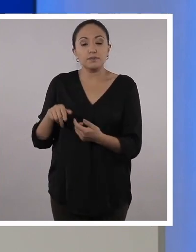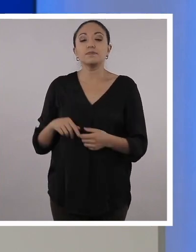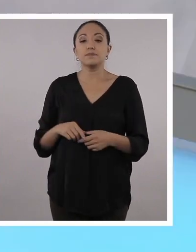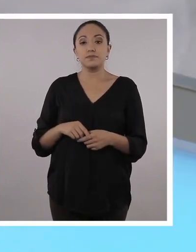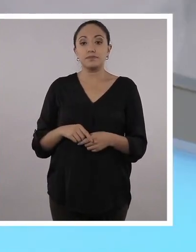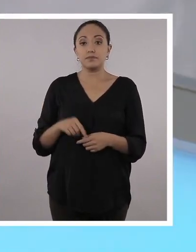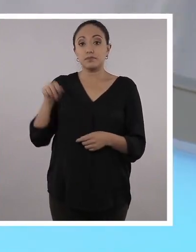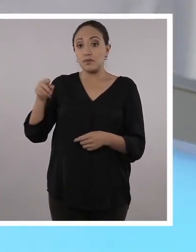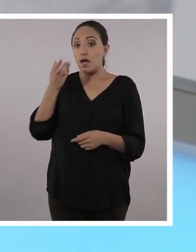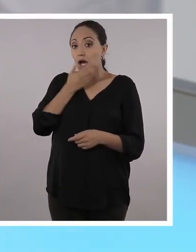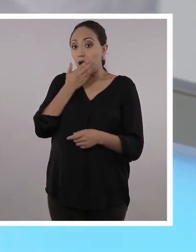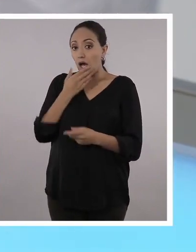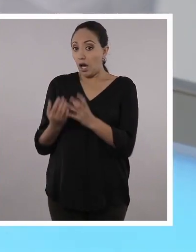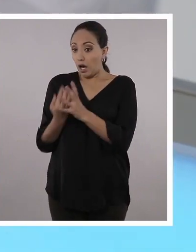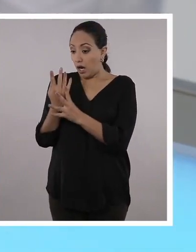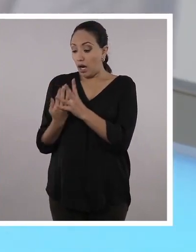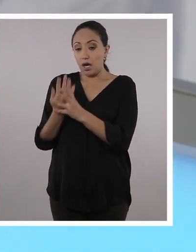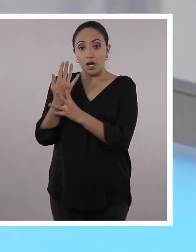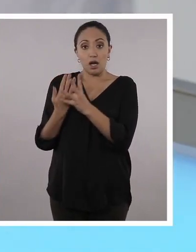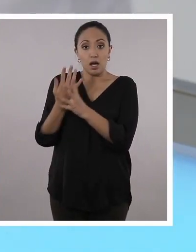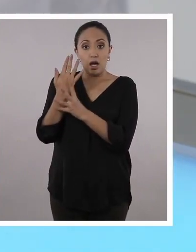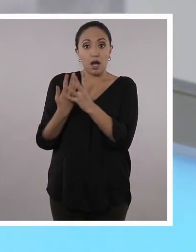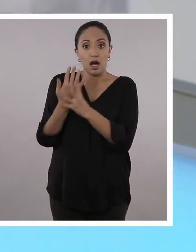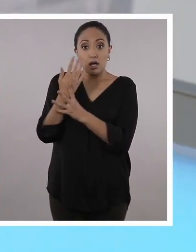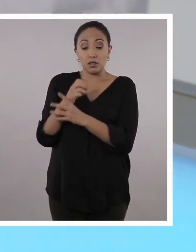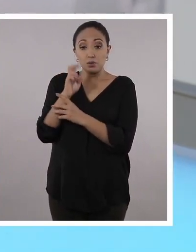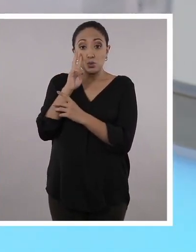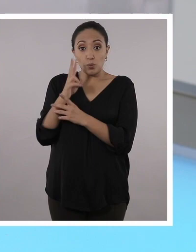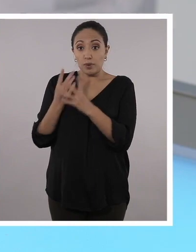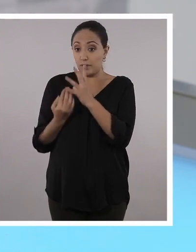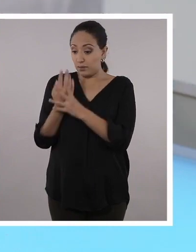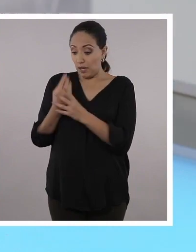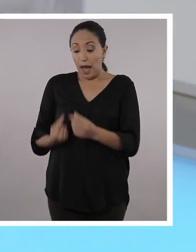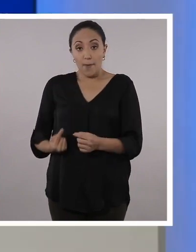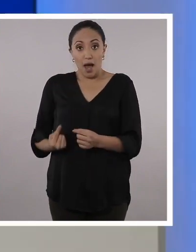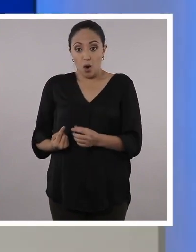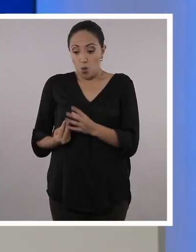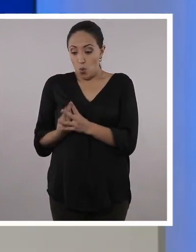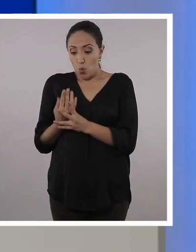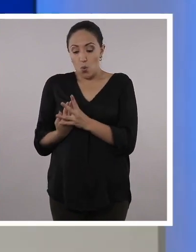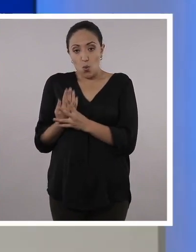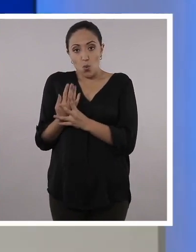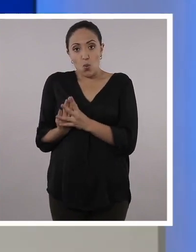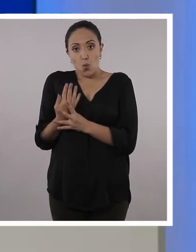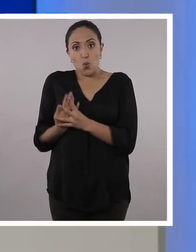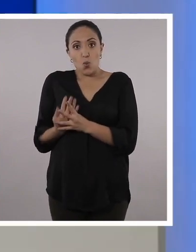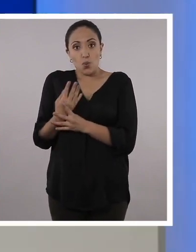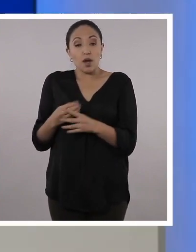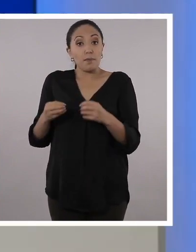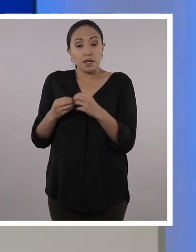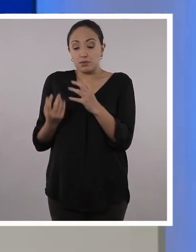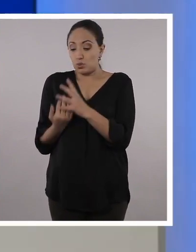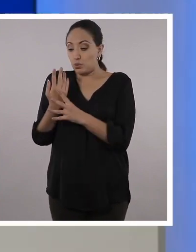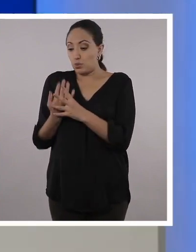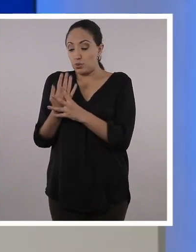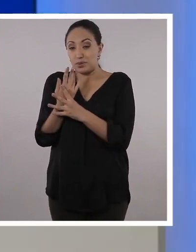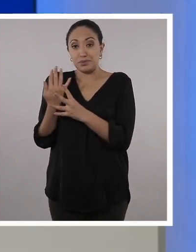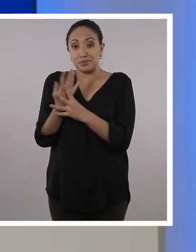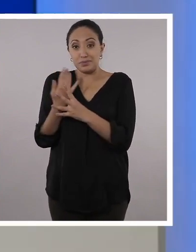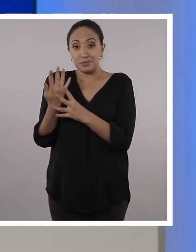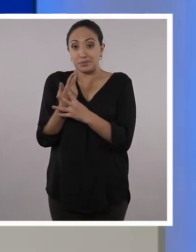debido al calor que se produce, en este caso la vela, como ustedes pueden observar, otro tipo de calor que se genere,